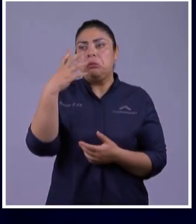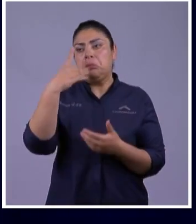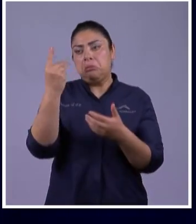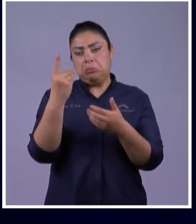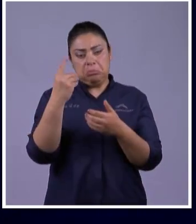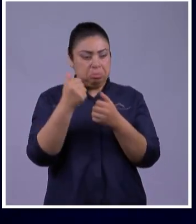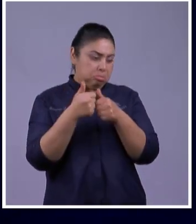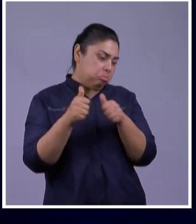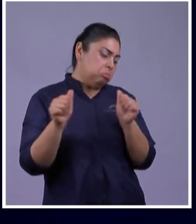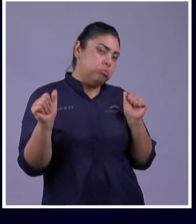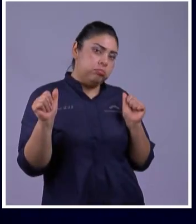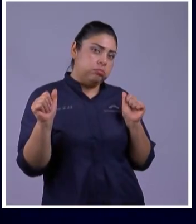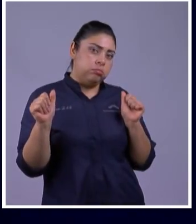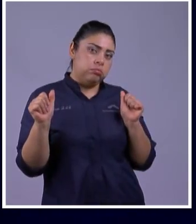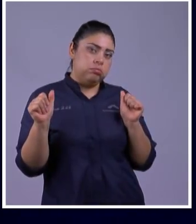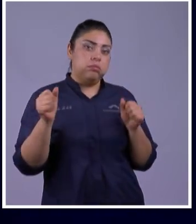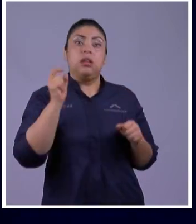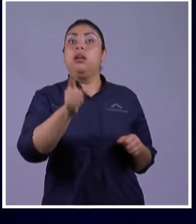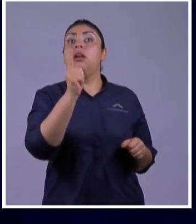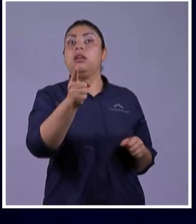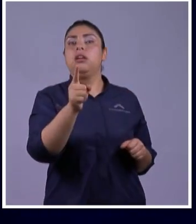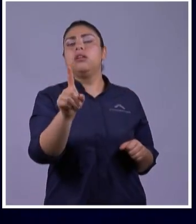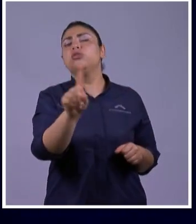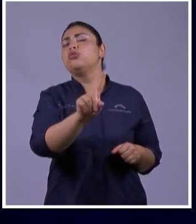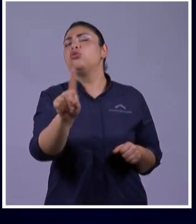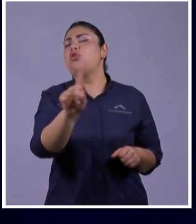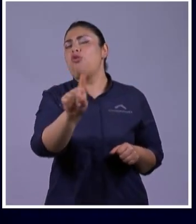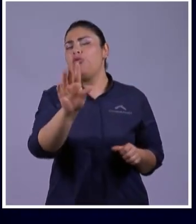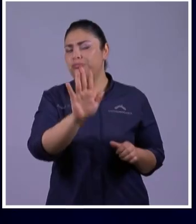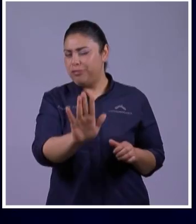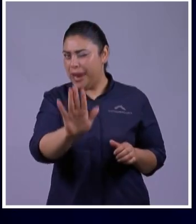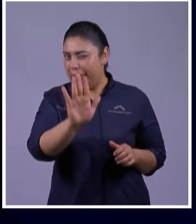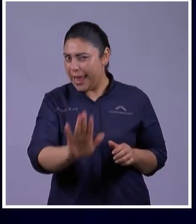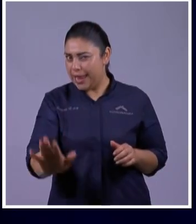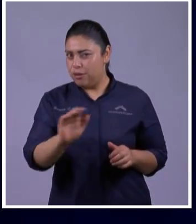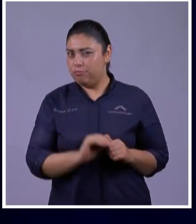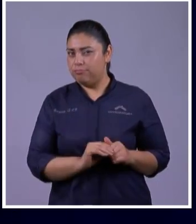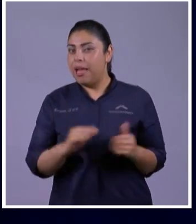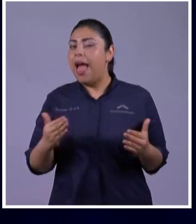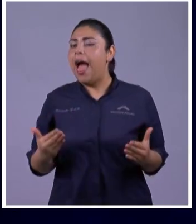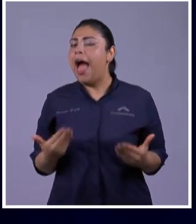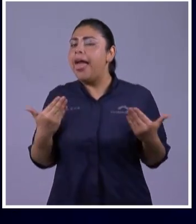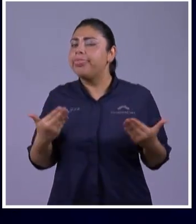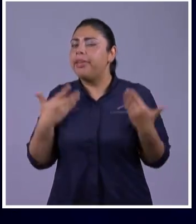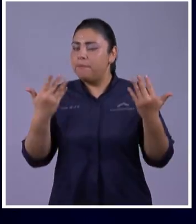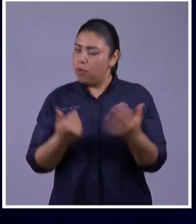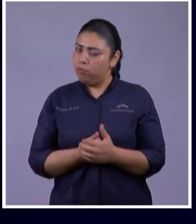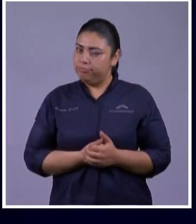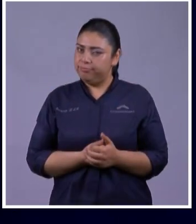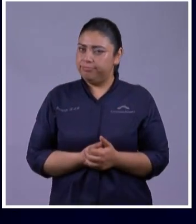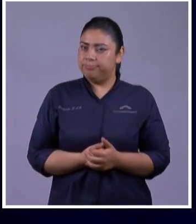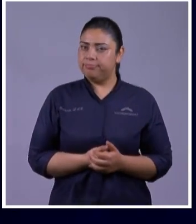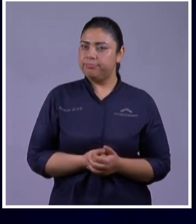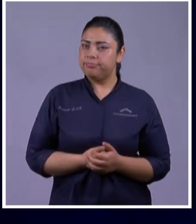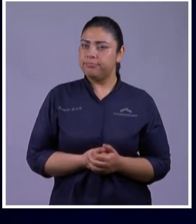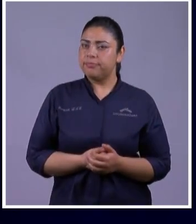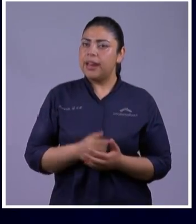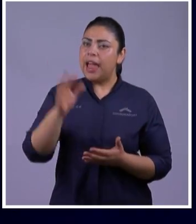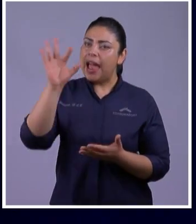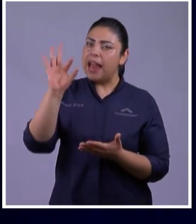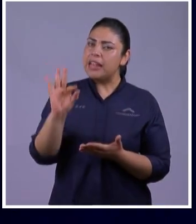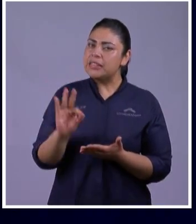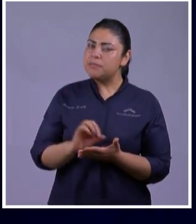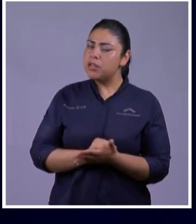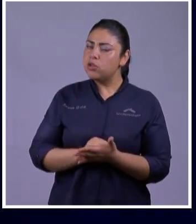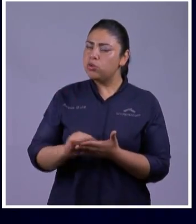No Estoy Aquí Para Regañar A Nadie Estoy Aquí Para Animar A Todos Pero El Espíritu Santo Me